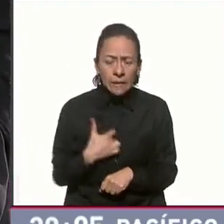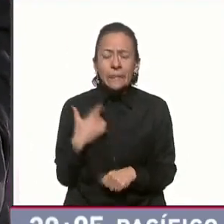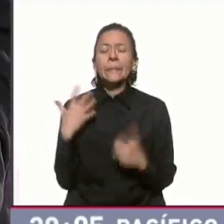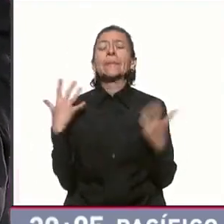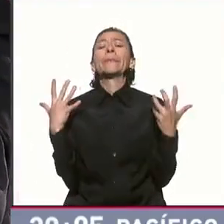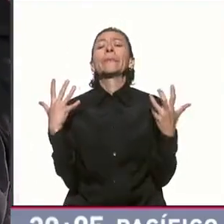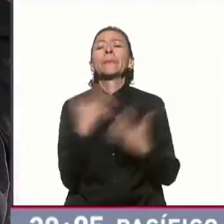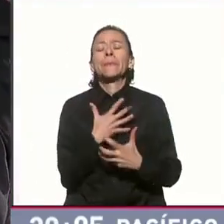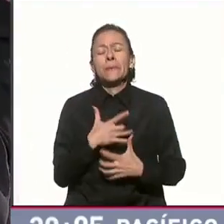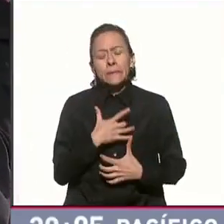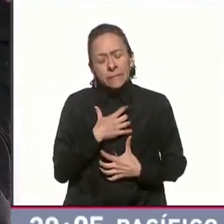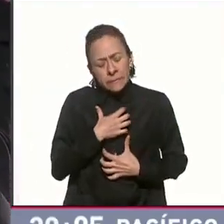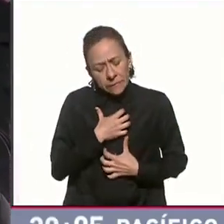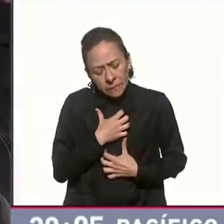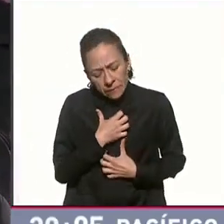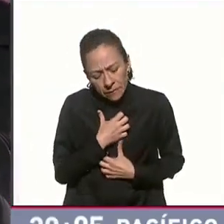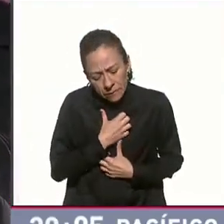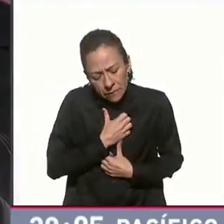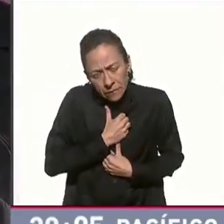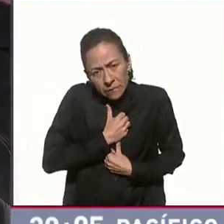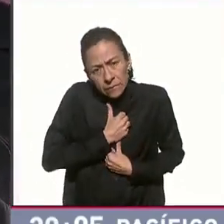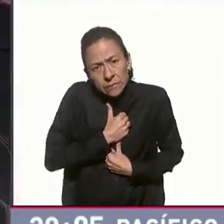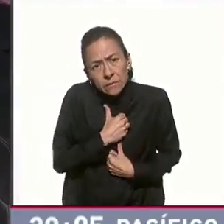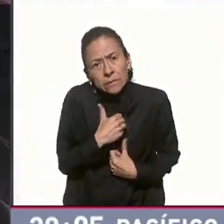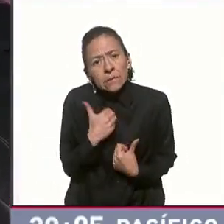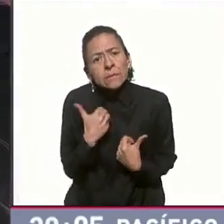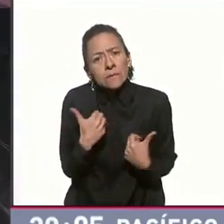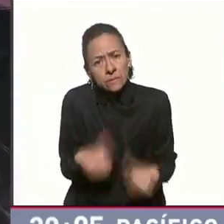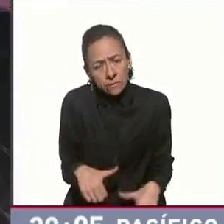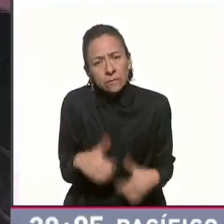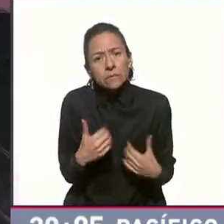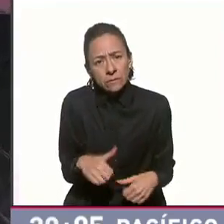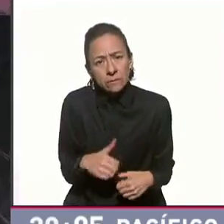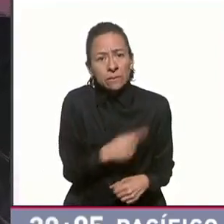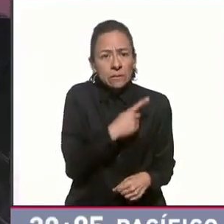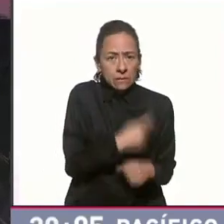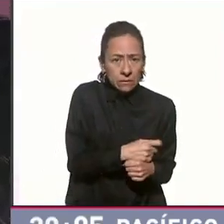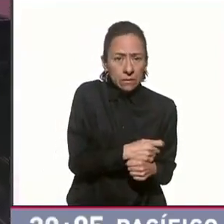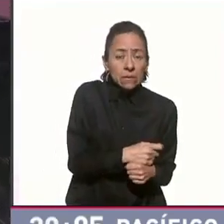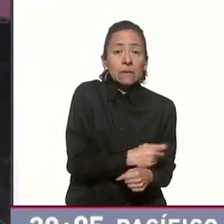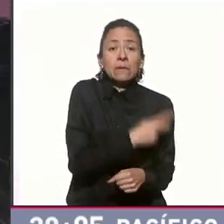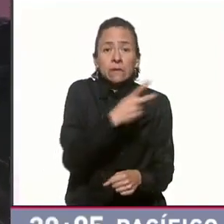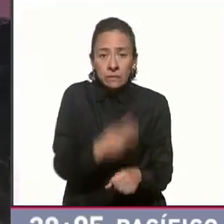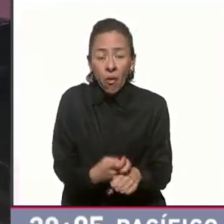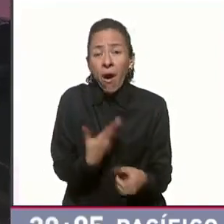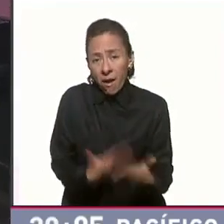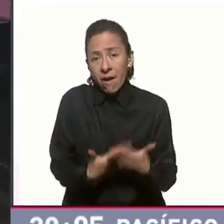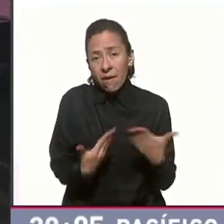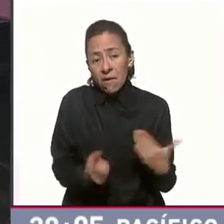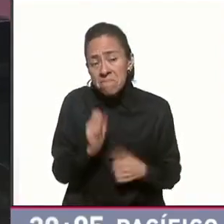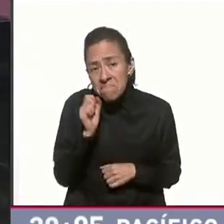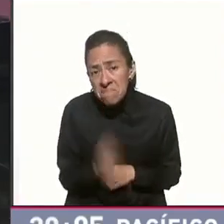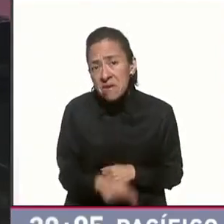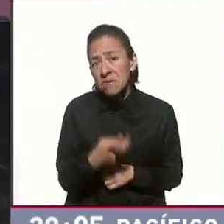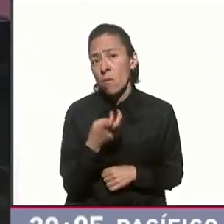anímicamente. Y luego este. Este me